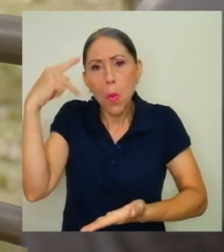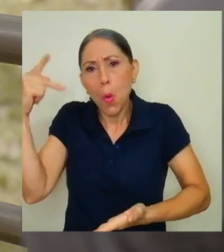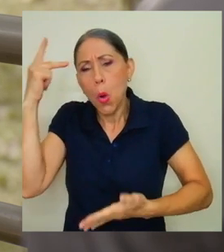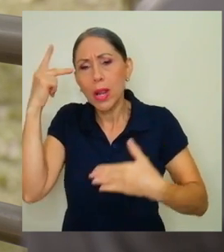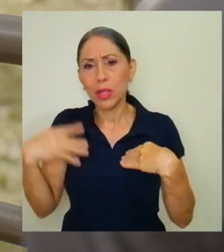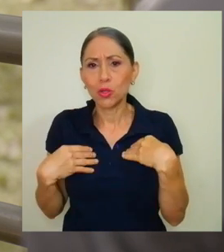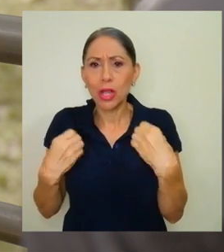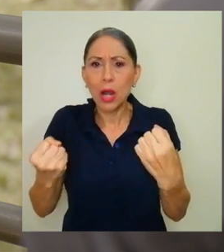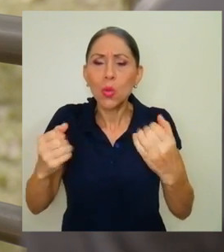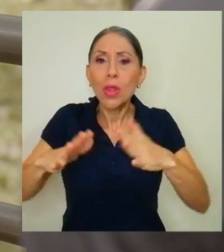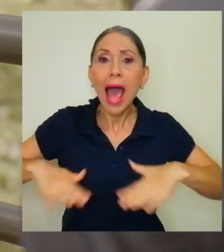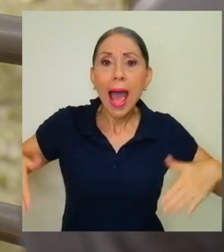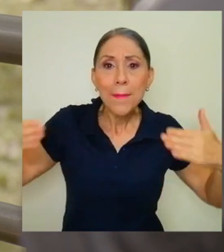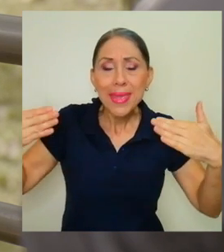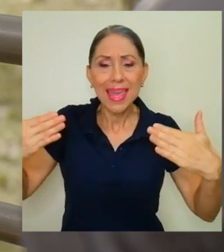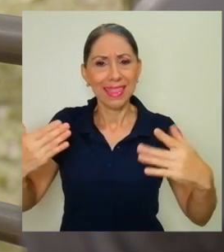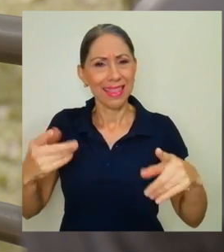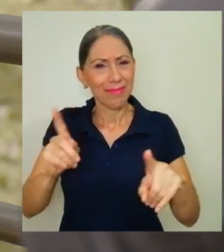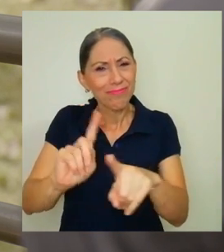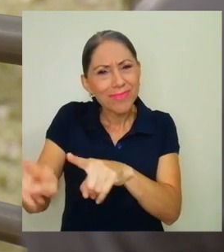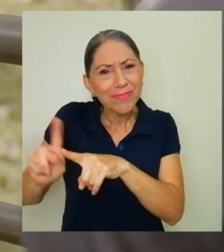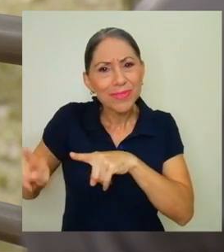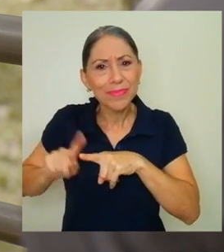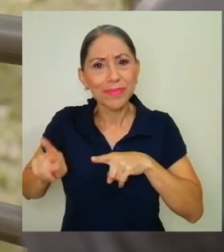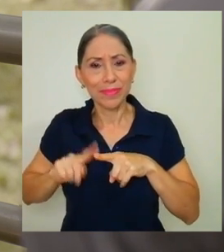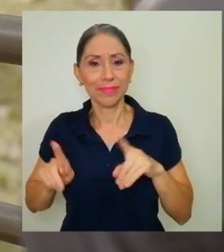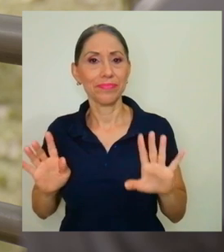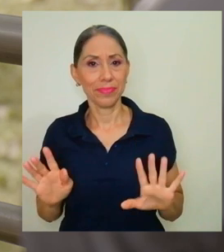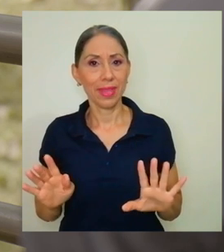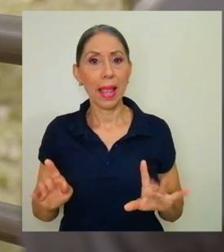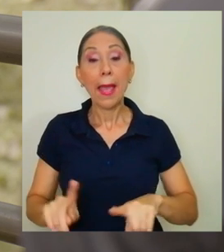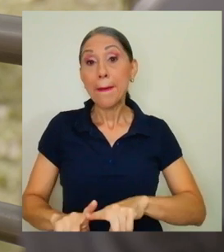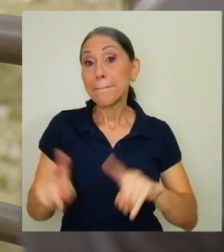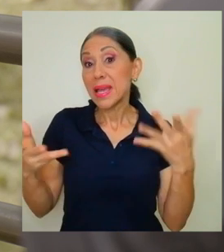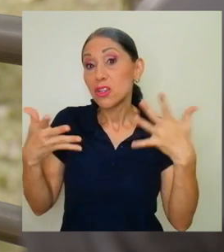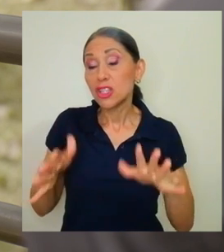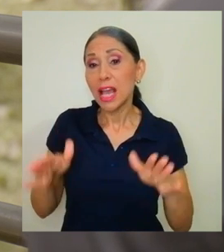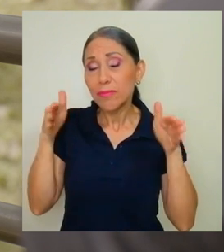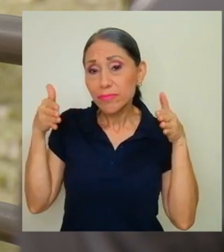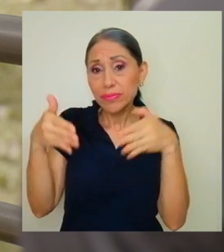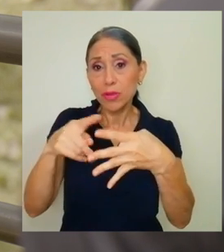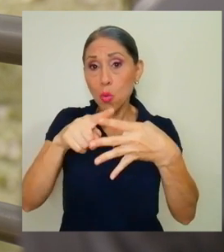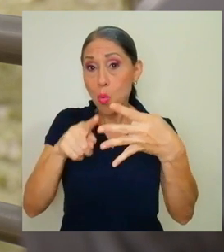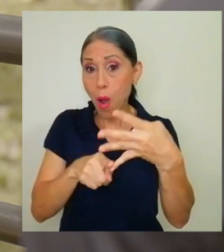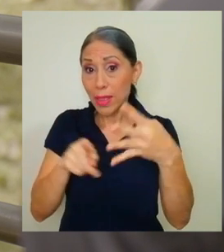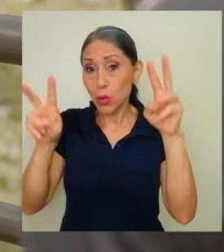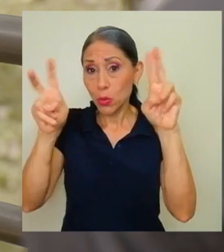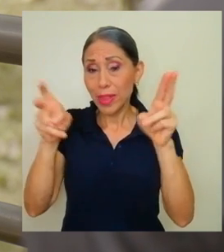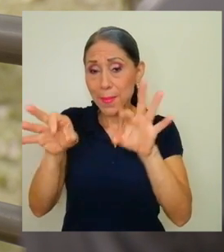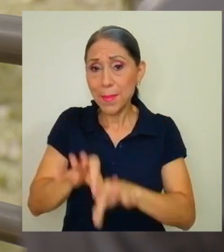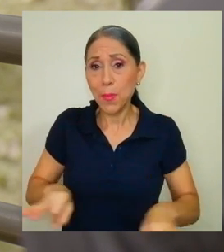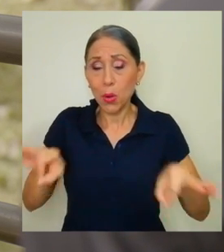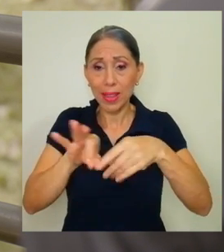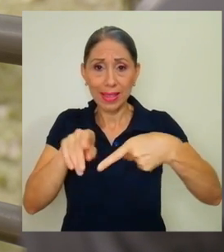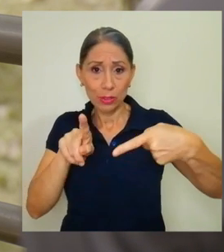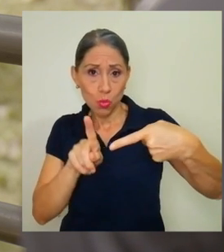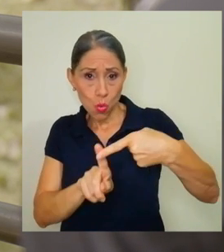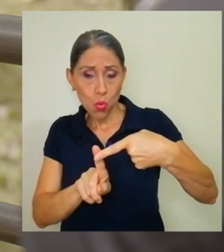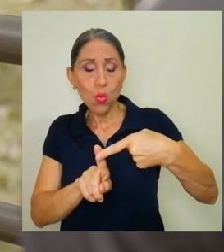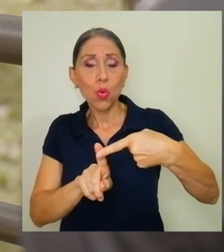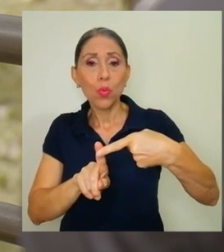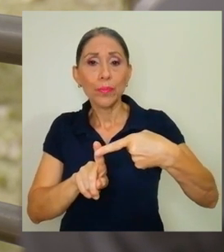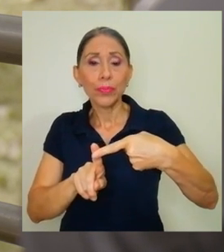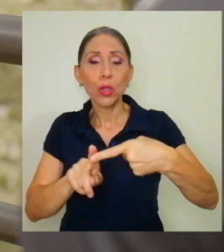salud, ambiente, etc. Sin embargo, se han señalado cuatro ejes importantes, un eje